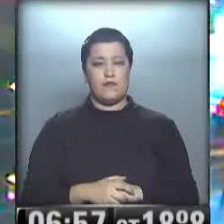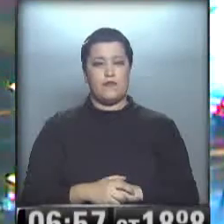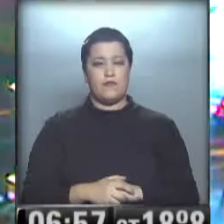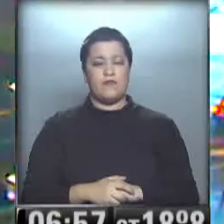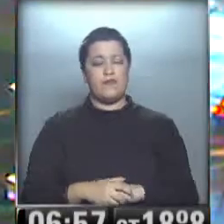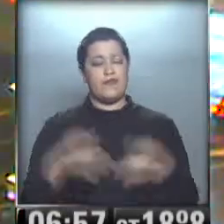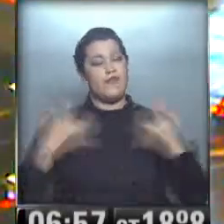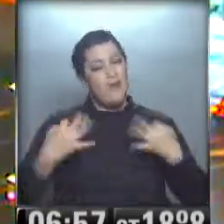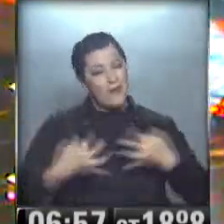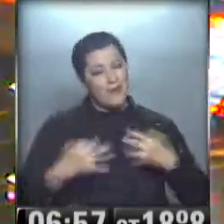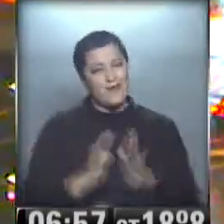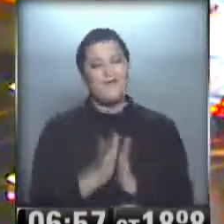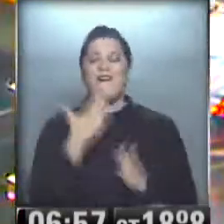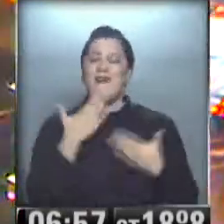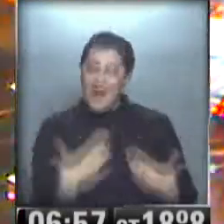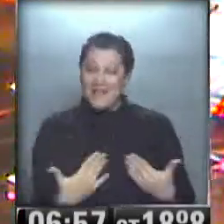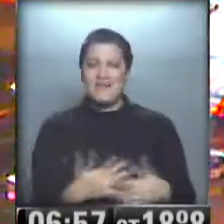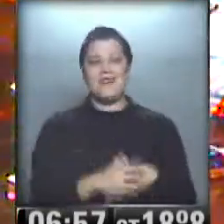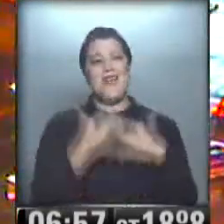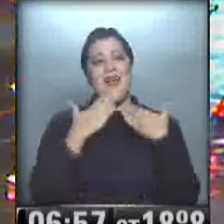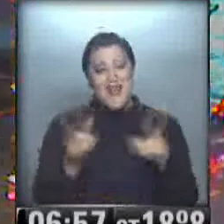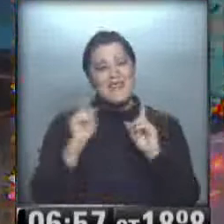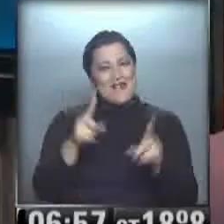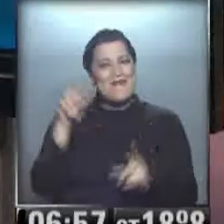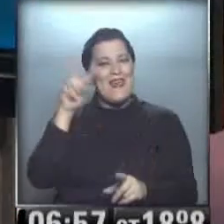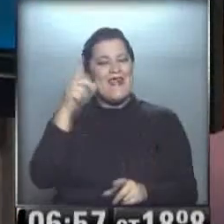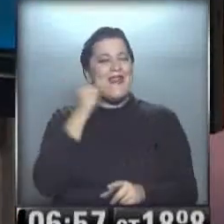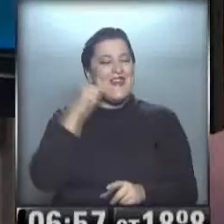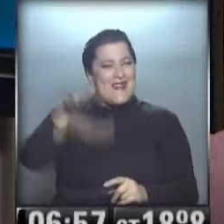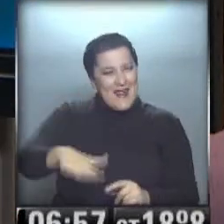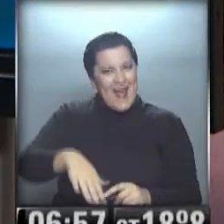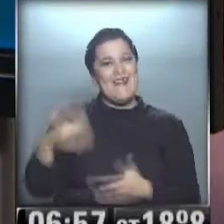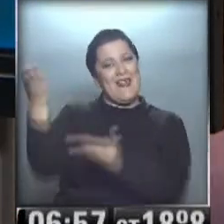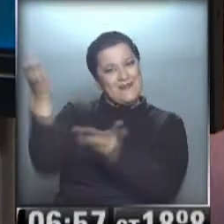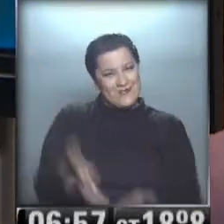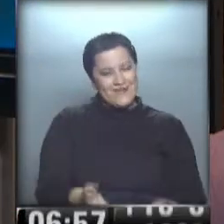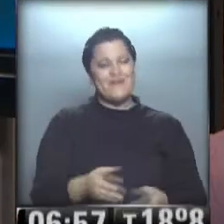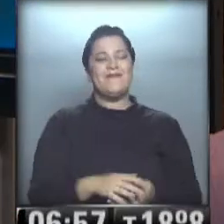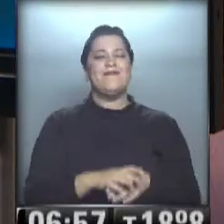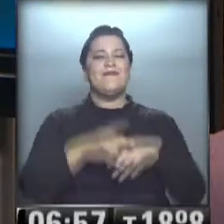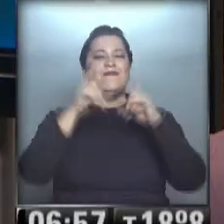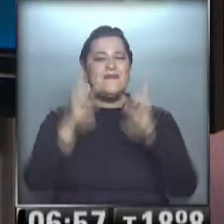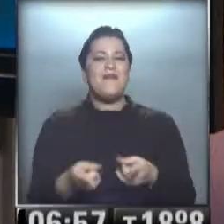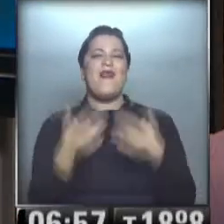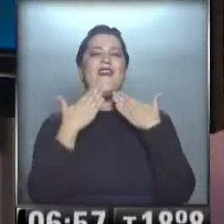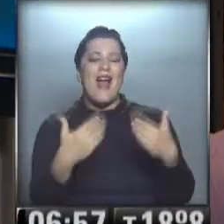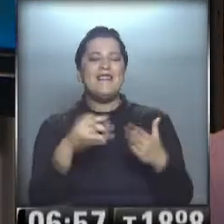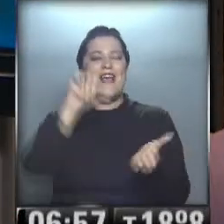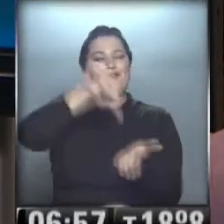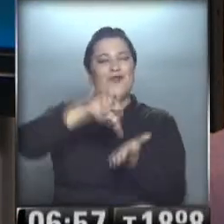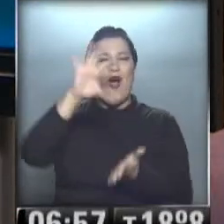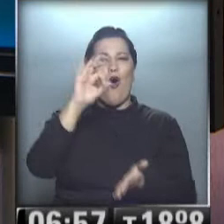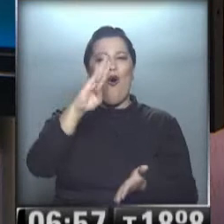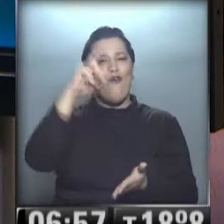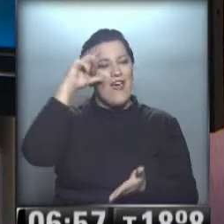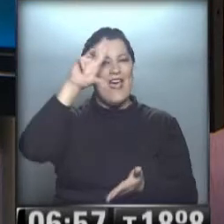Fantástico, Alejandro, fantástico. Gracias al Principito por haber estado con nosotros. Gracias a los amigos de Oberá. No me olvidé de